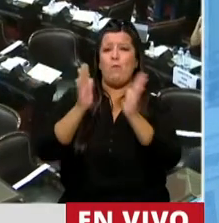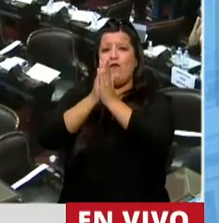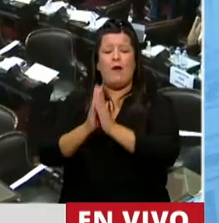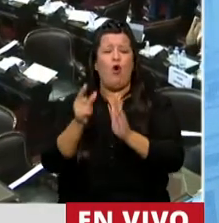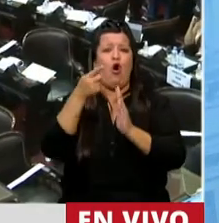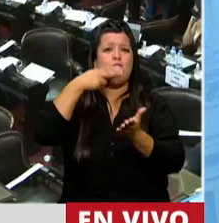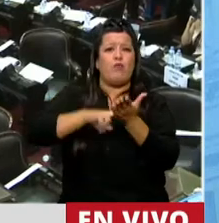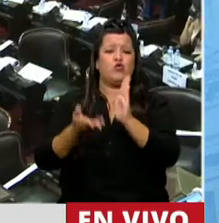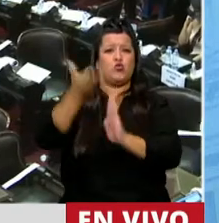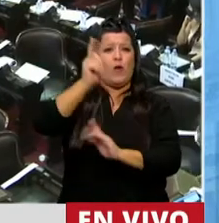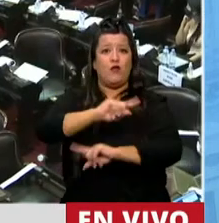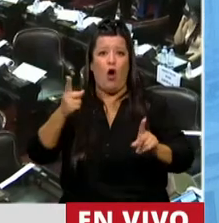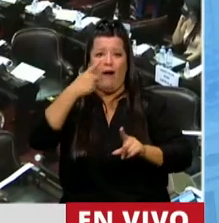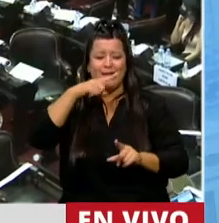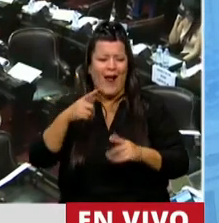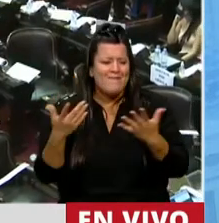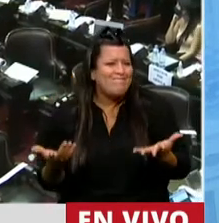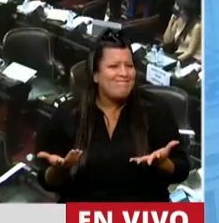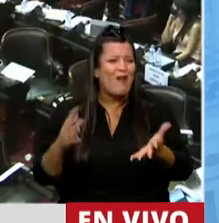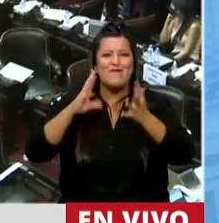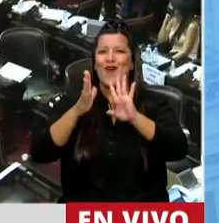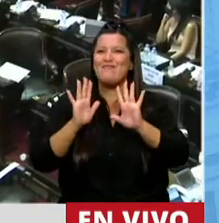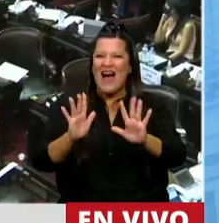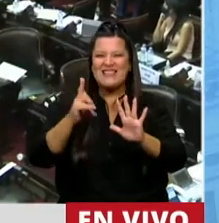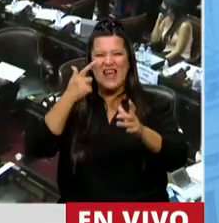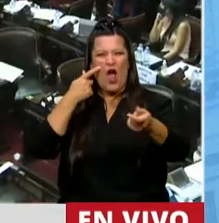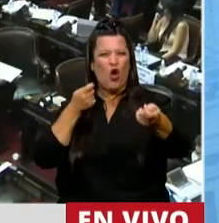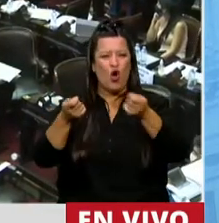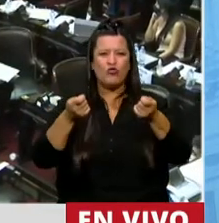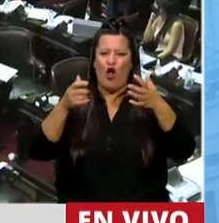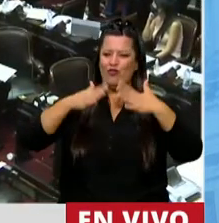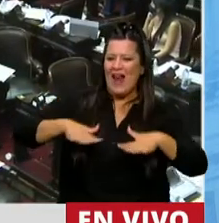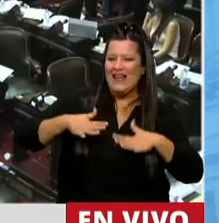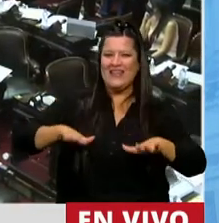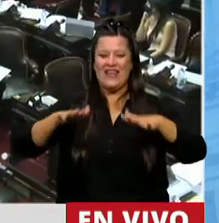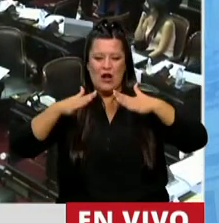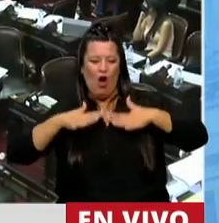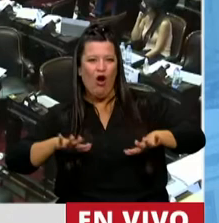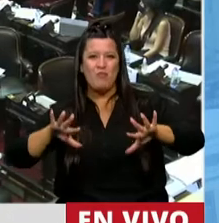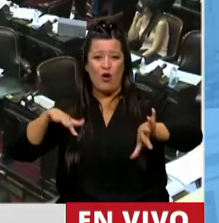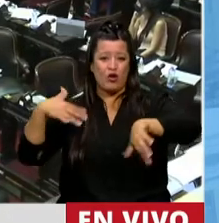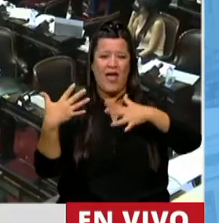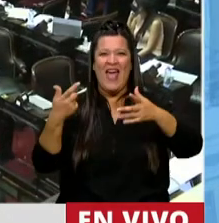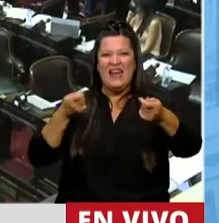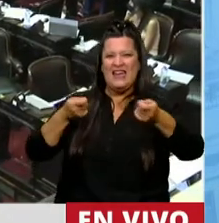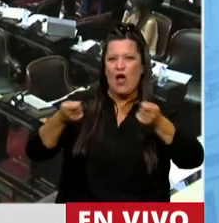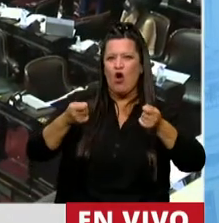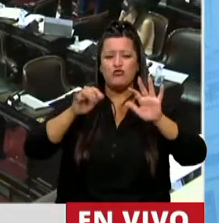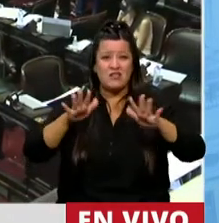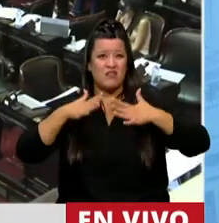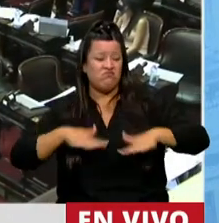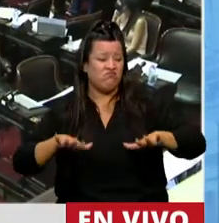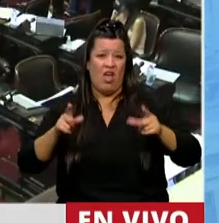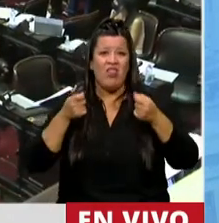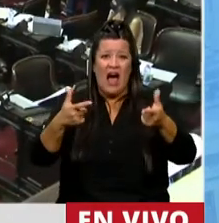retenciones. Bueno, no es la manera de controlar, de calmar un clima de negocios, un clima de